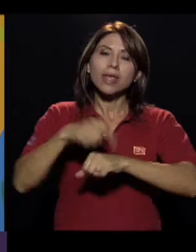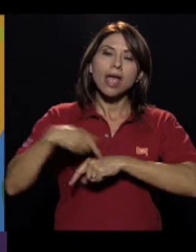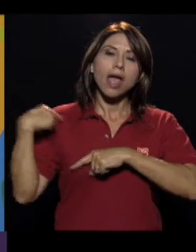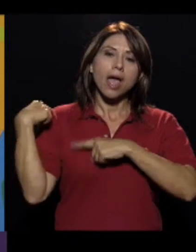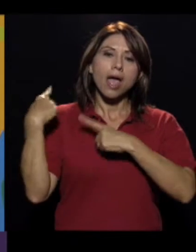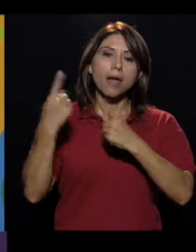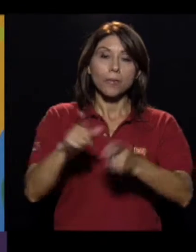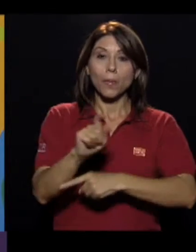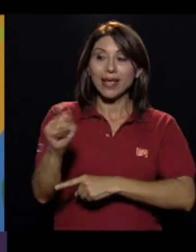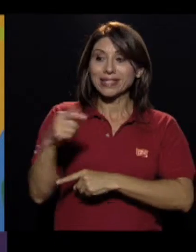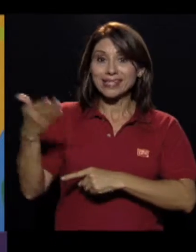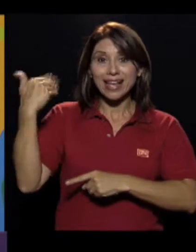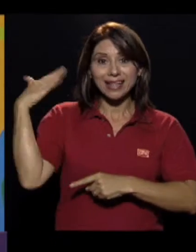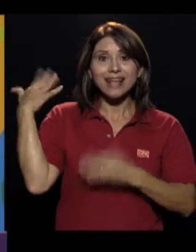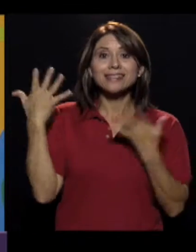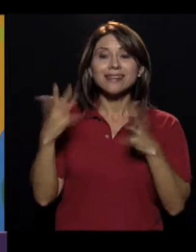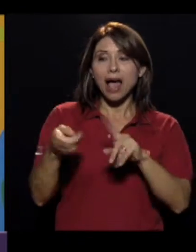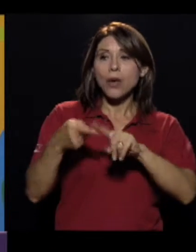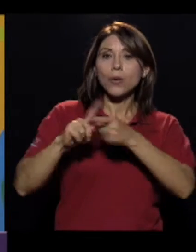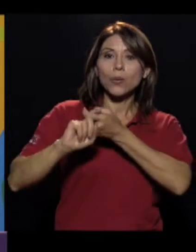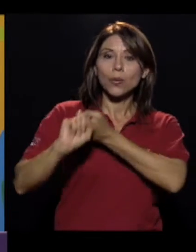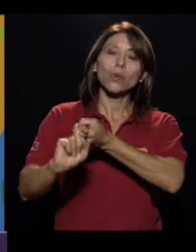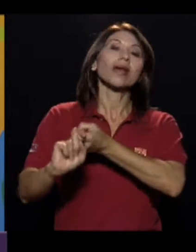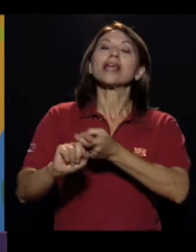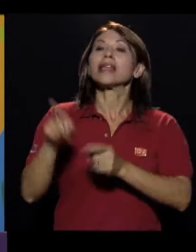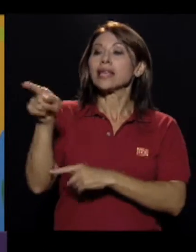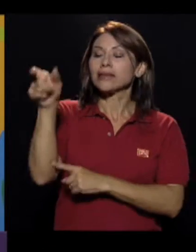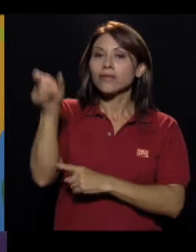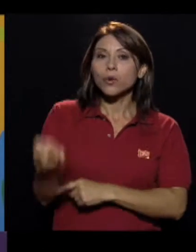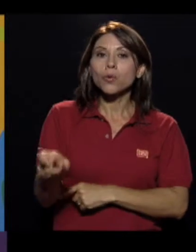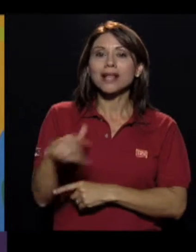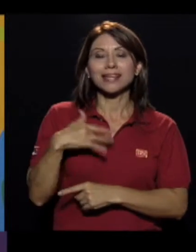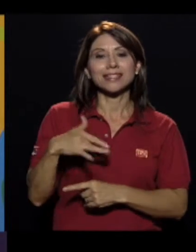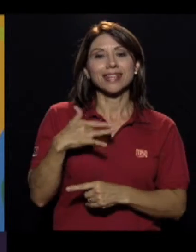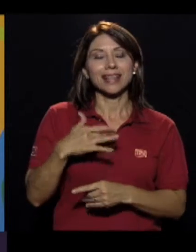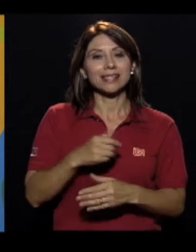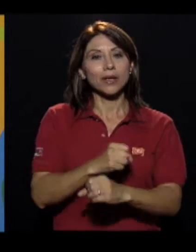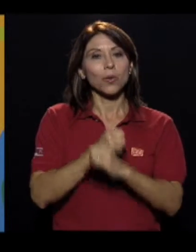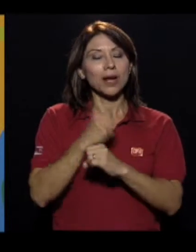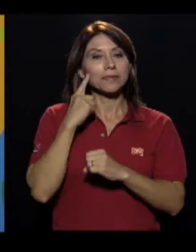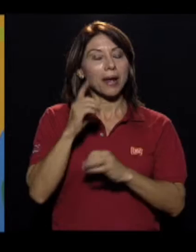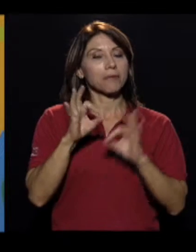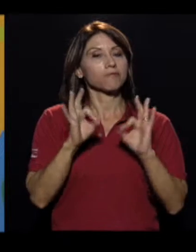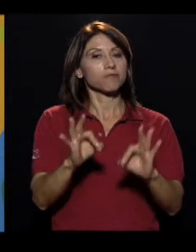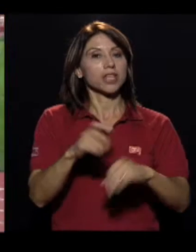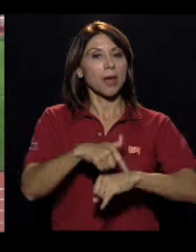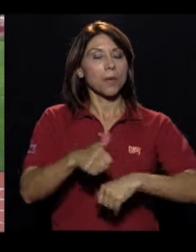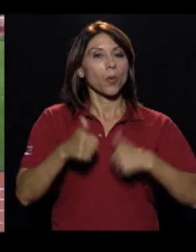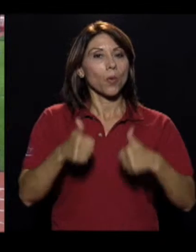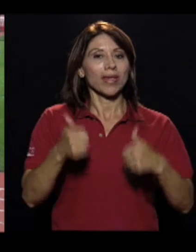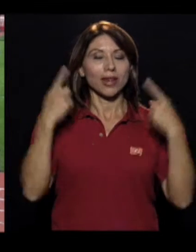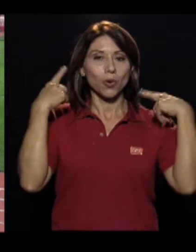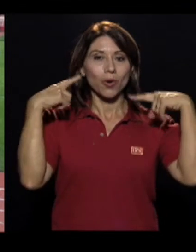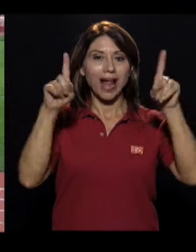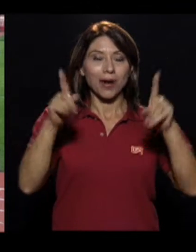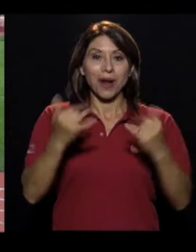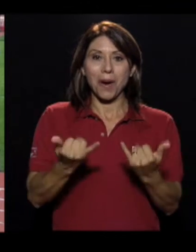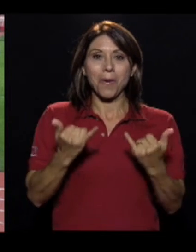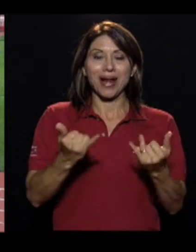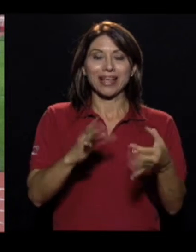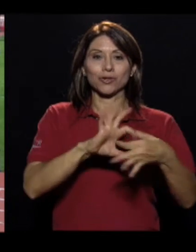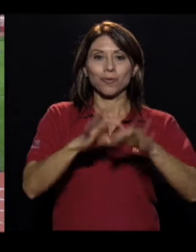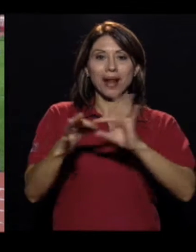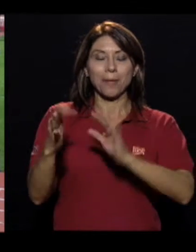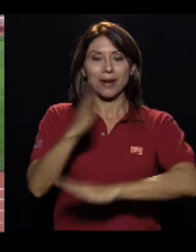meses atrás, ya venimos trabajando, y que con esa figura ellas se sientan seguras para poder hacer un buen tiempo, y una marca que lo lograron estos para